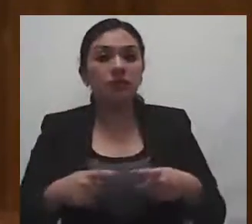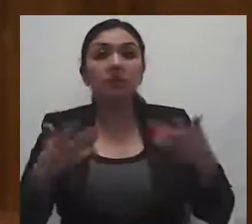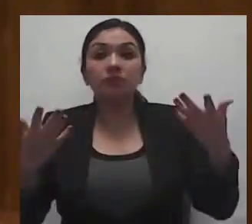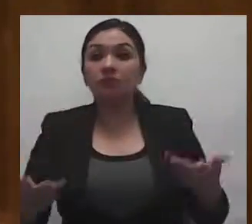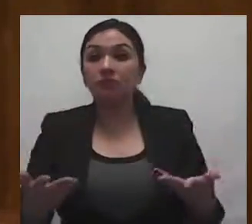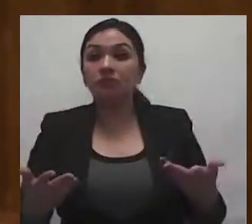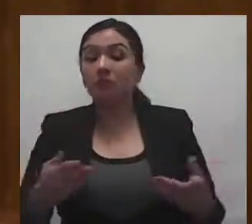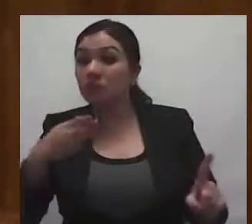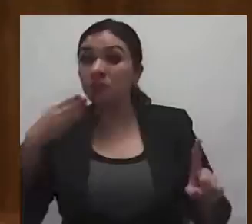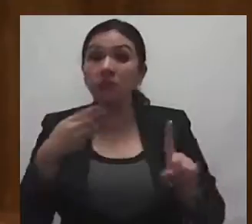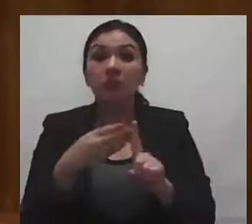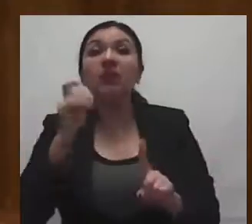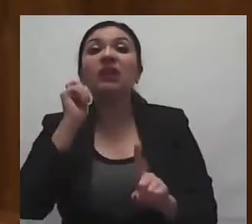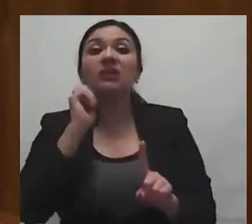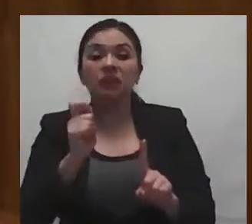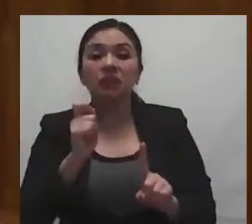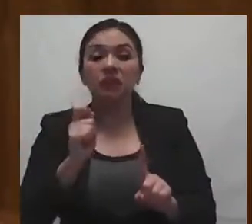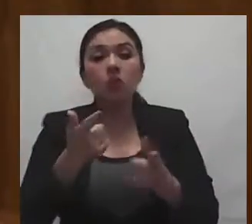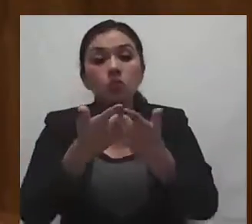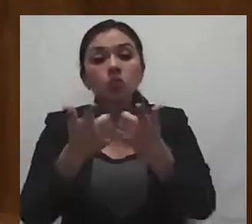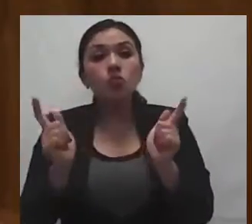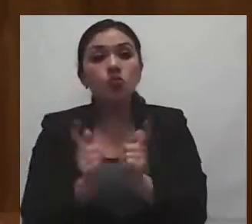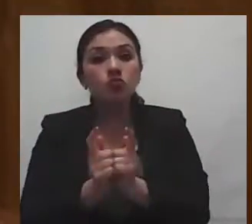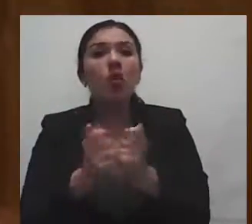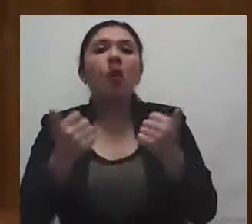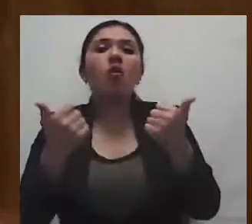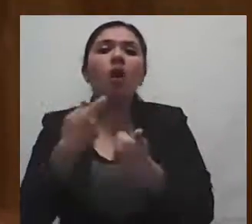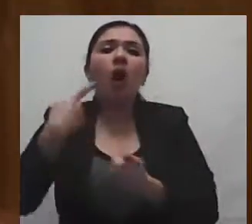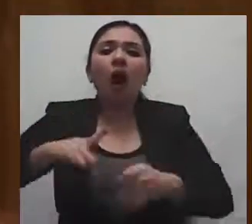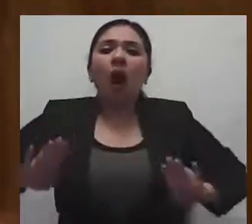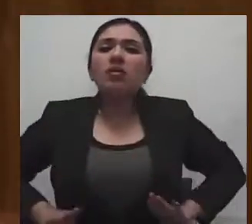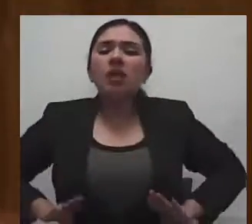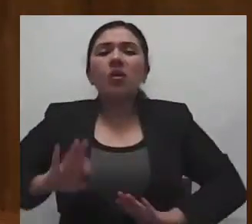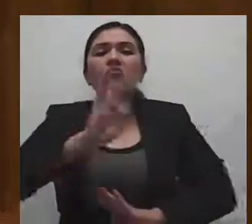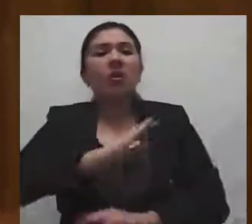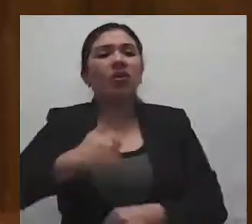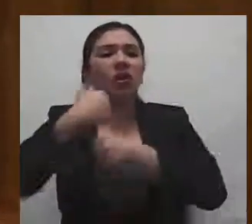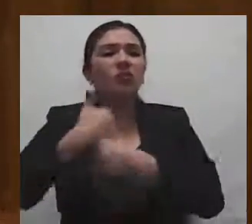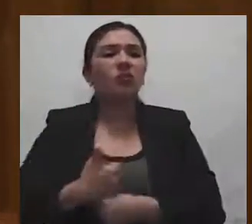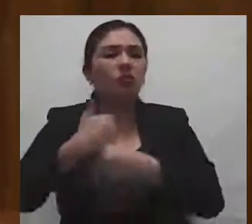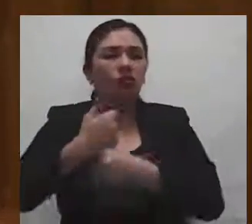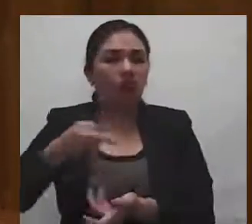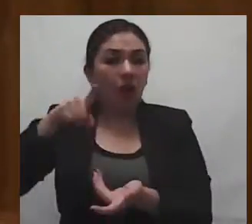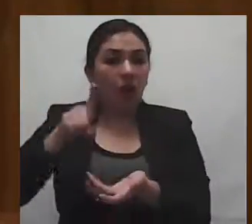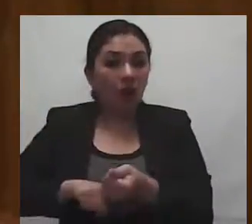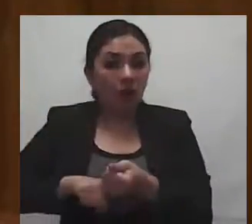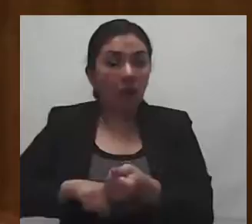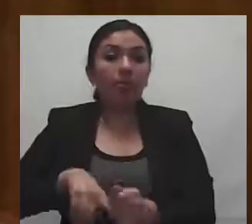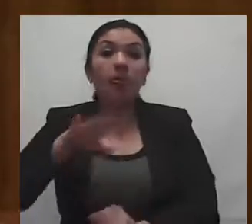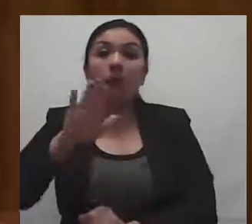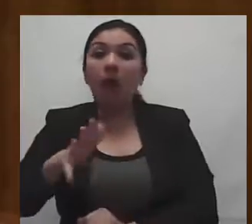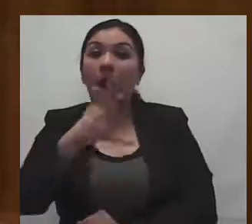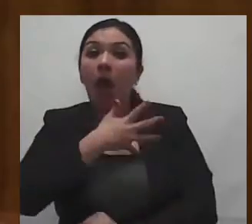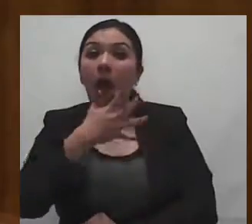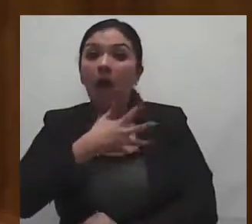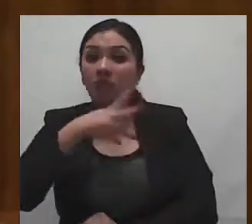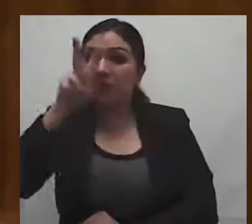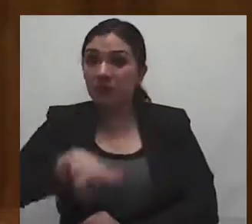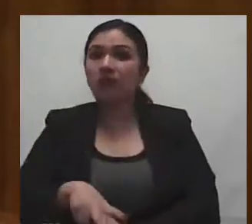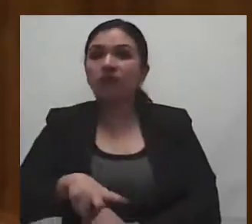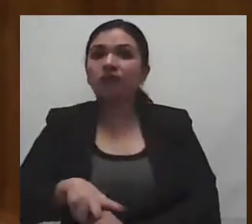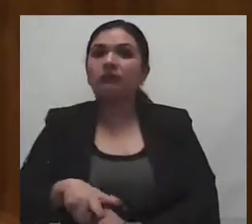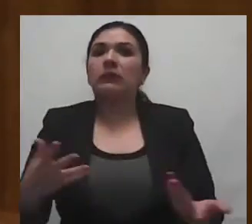particular, para los grupos por sus condiciones de vulnerabilidad, pues se encuentran en franca desventaja